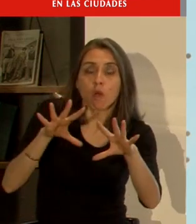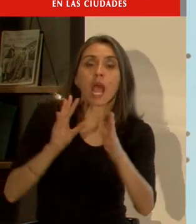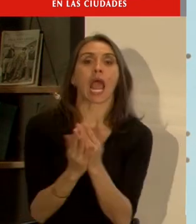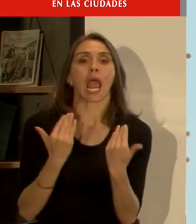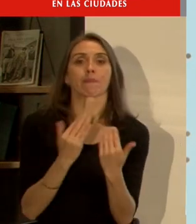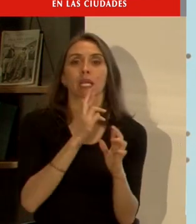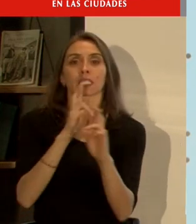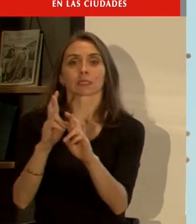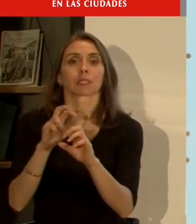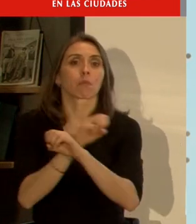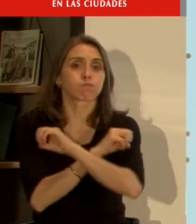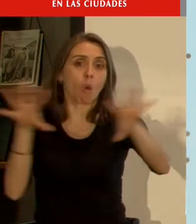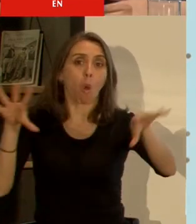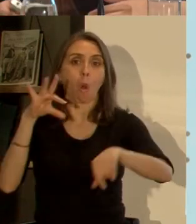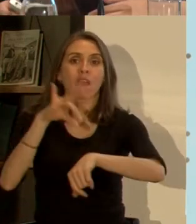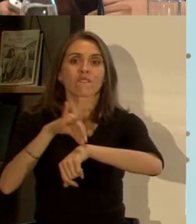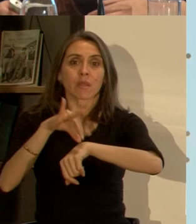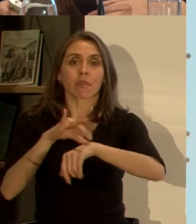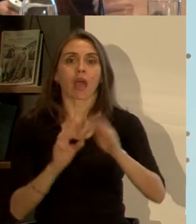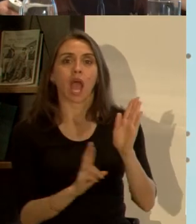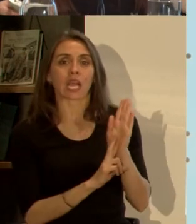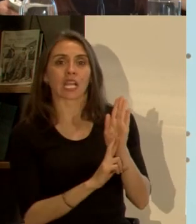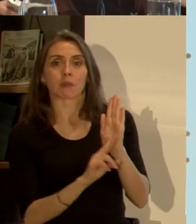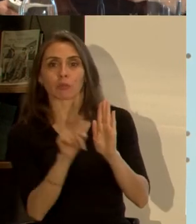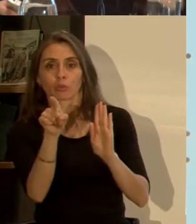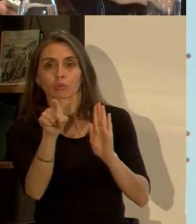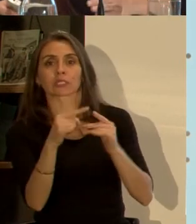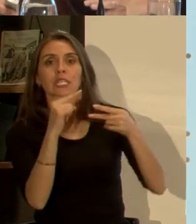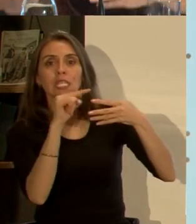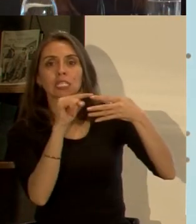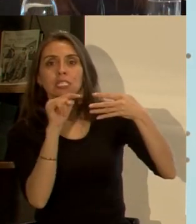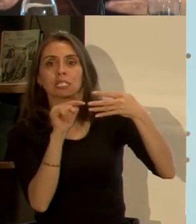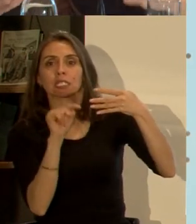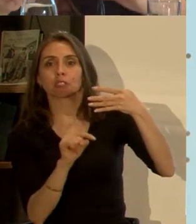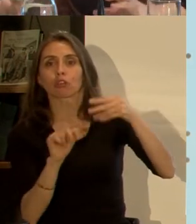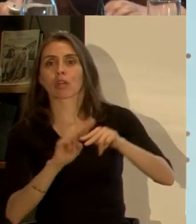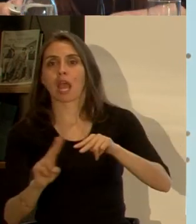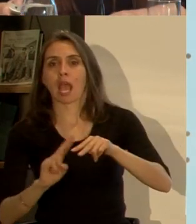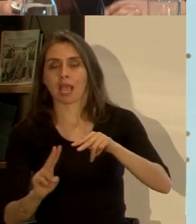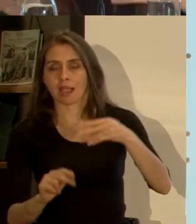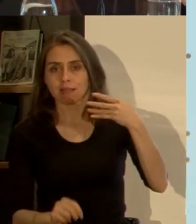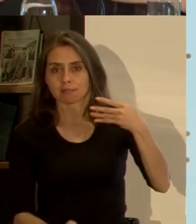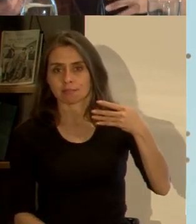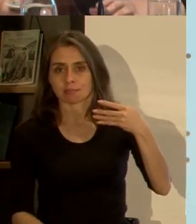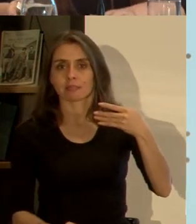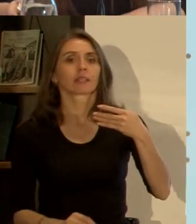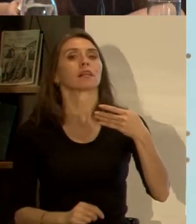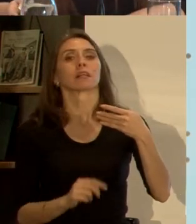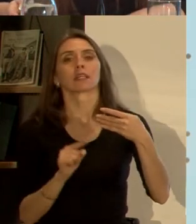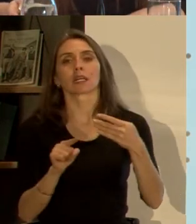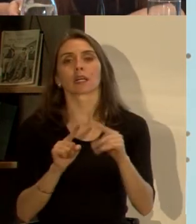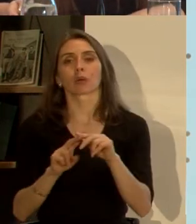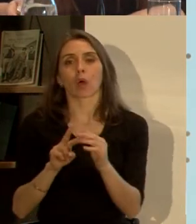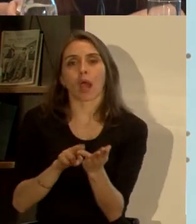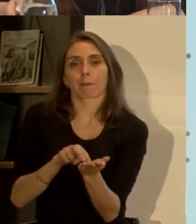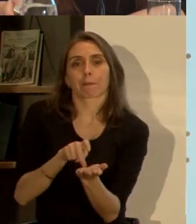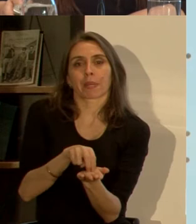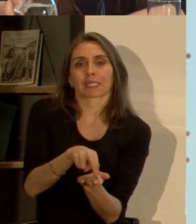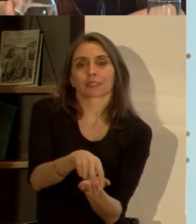ocurría un brote entonces el reglamento decía usted debe hacer A, B, C y era como un paso a seguir